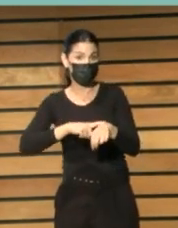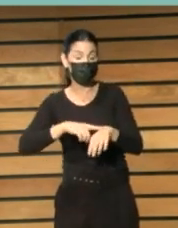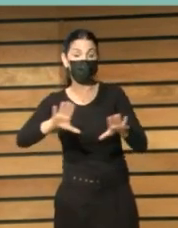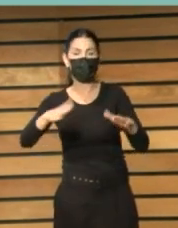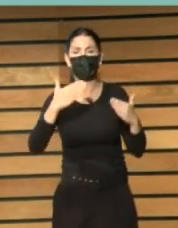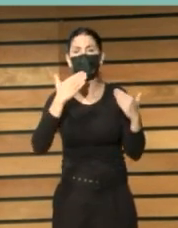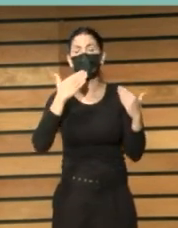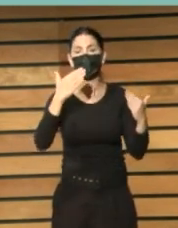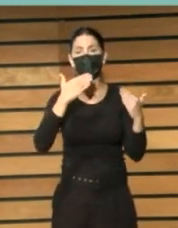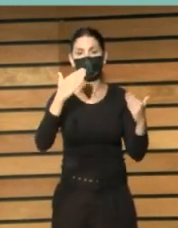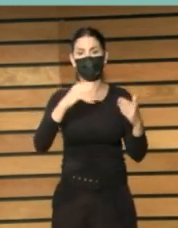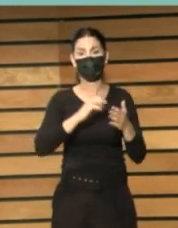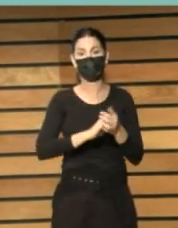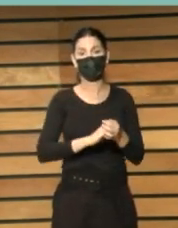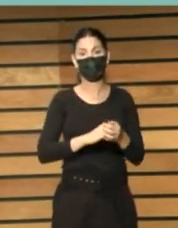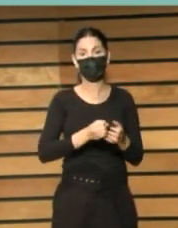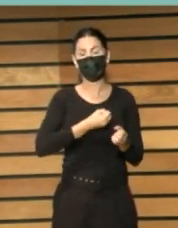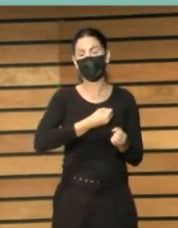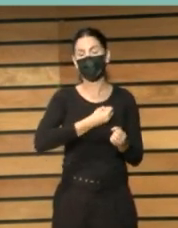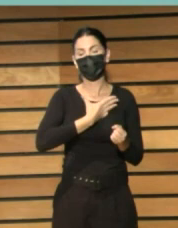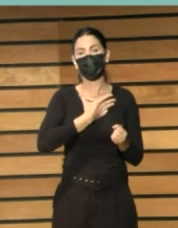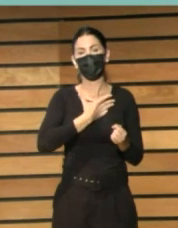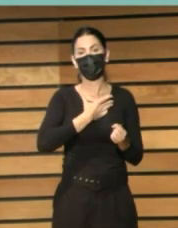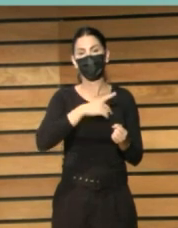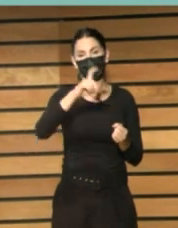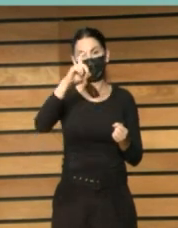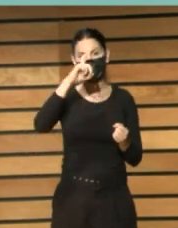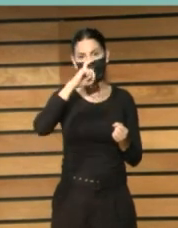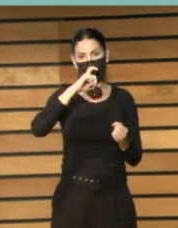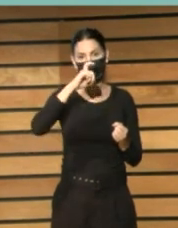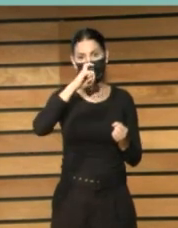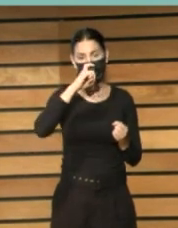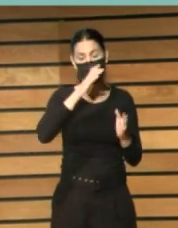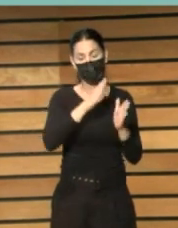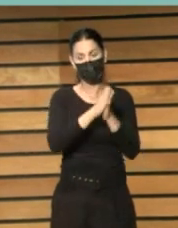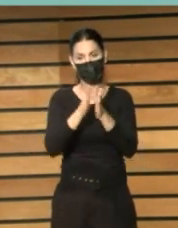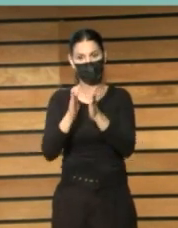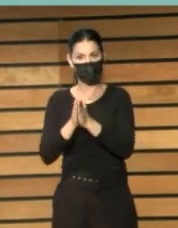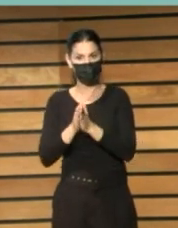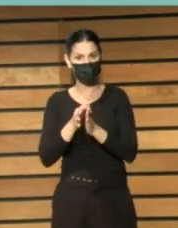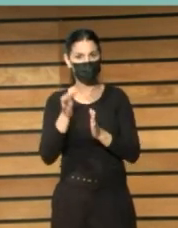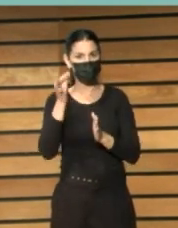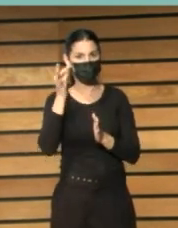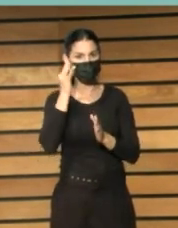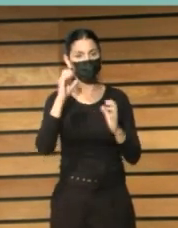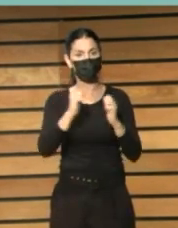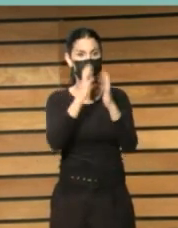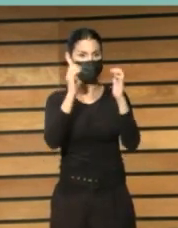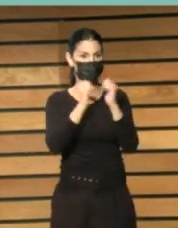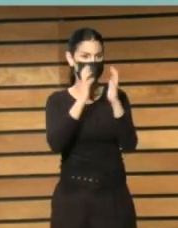un emocionado recuerdo para nuestros compañeros y compañeras de la isla de La Palma